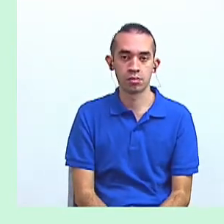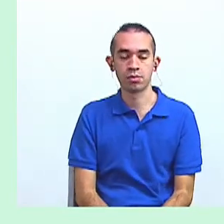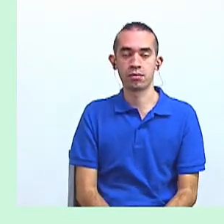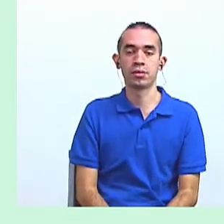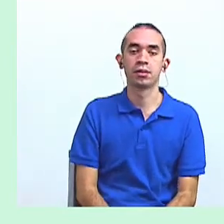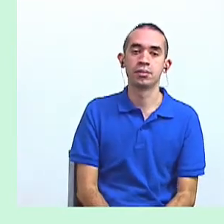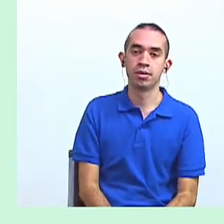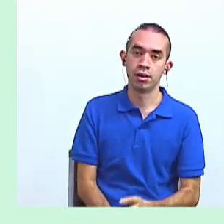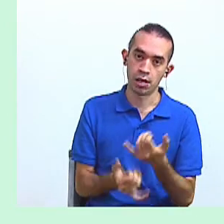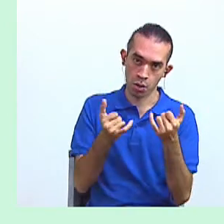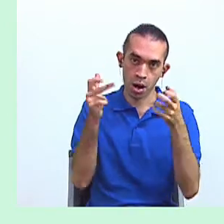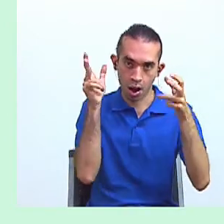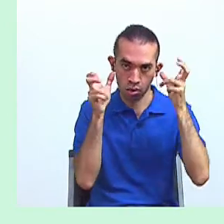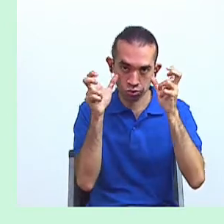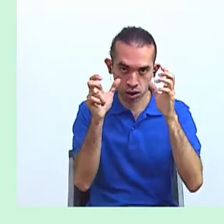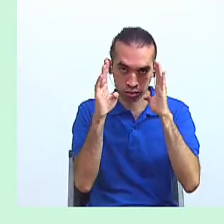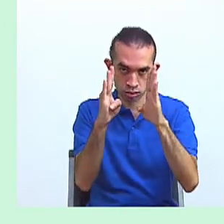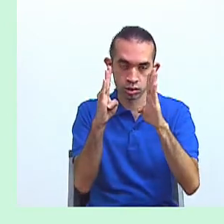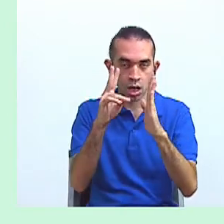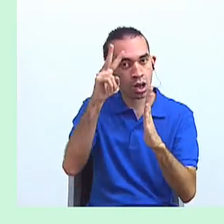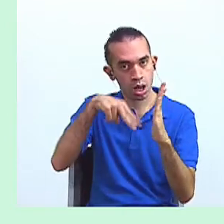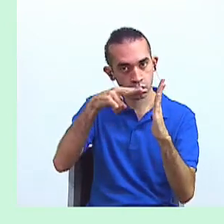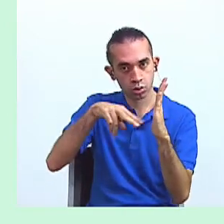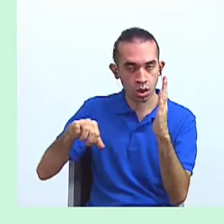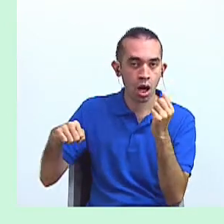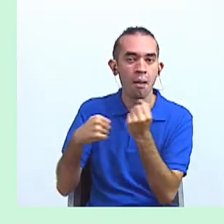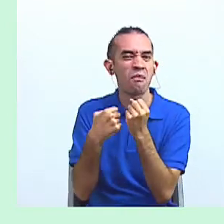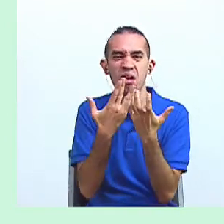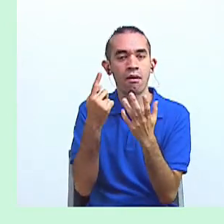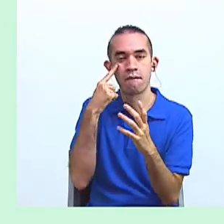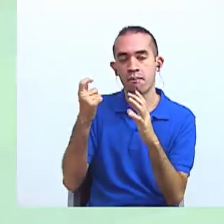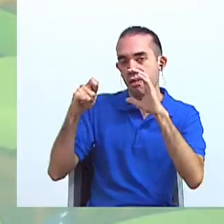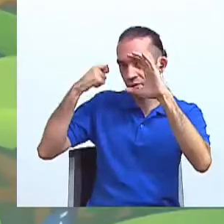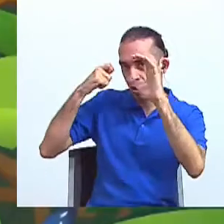y la lectura con apoyo del siguiente video.